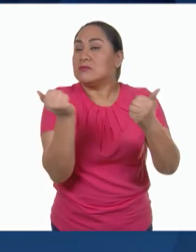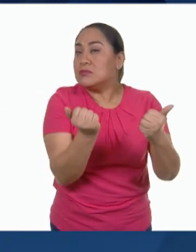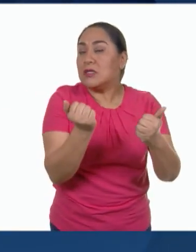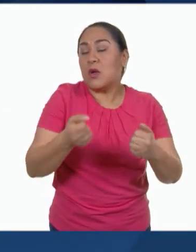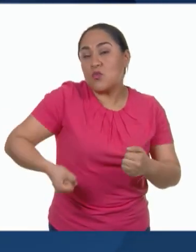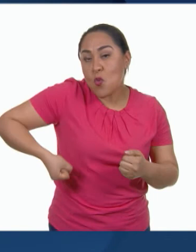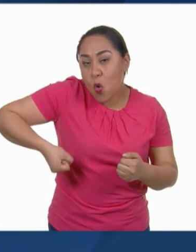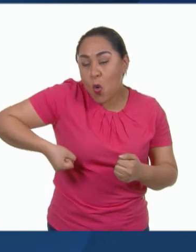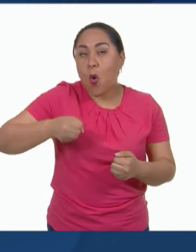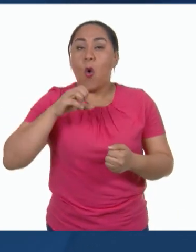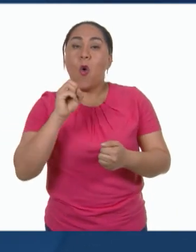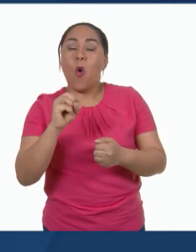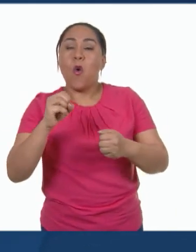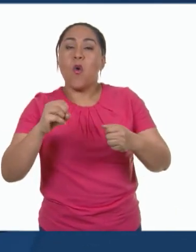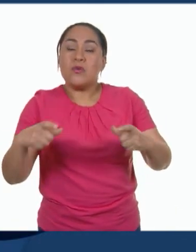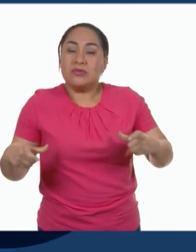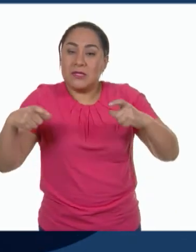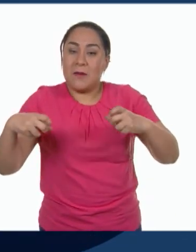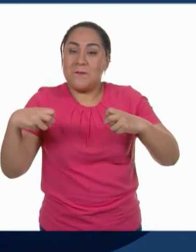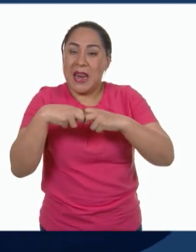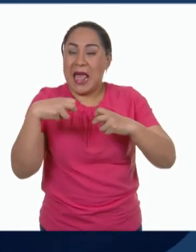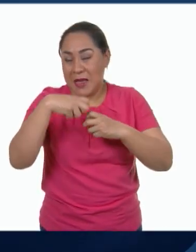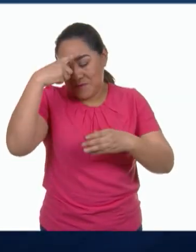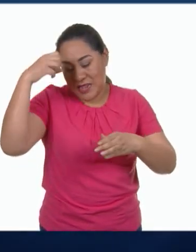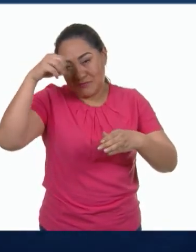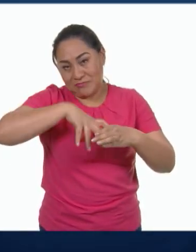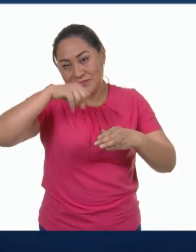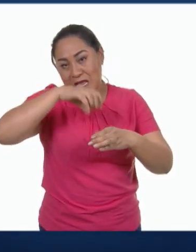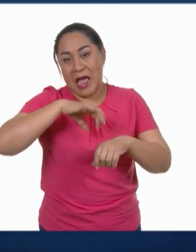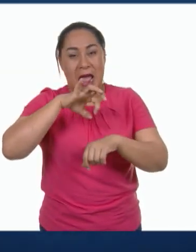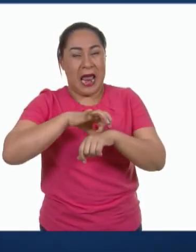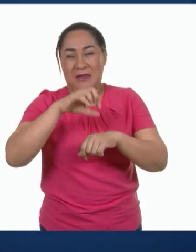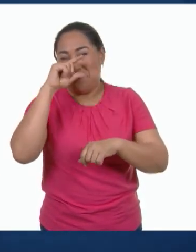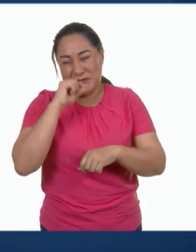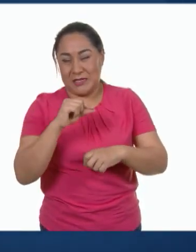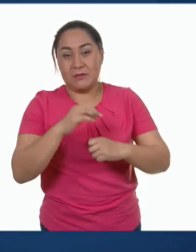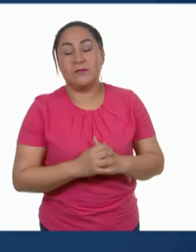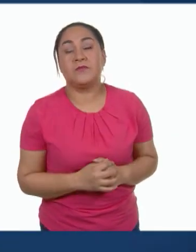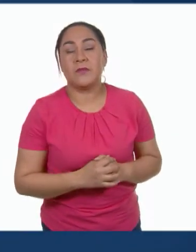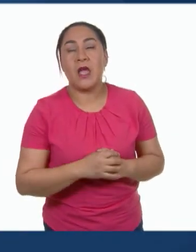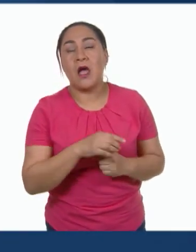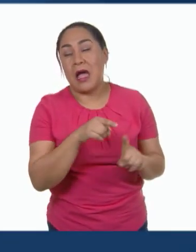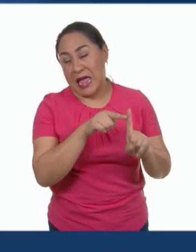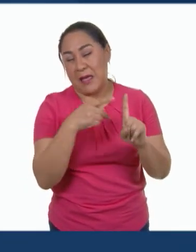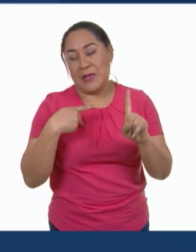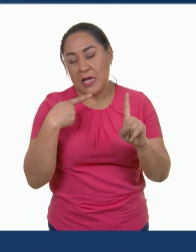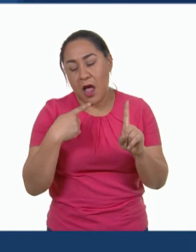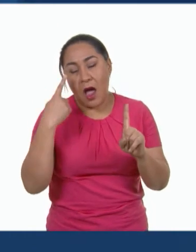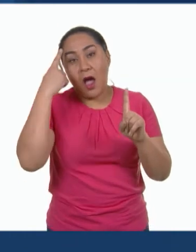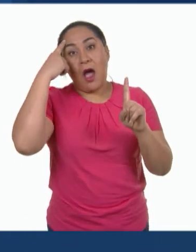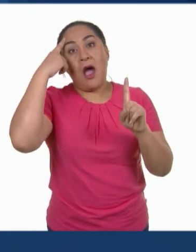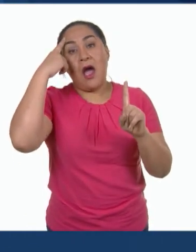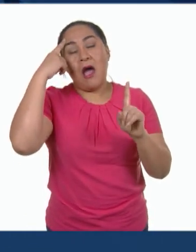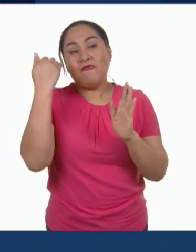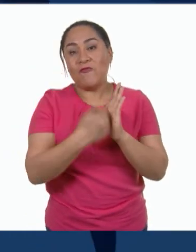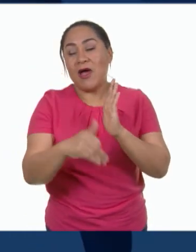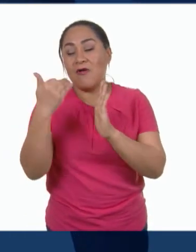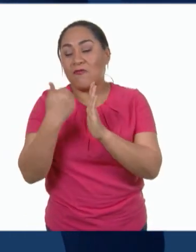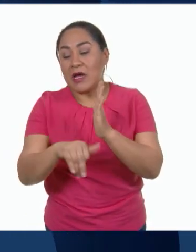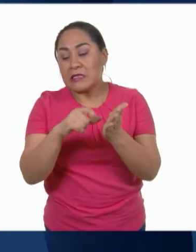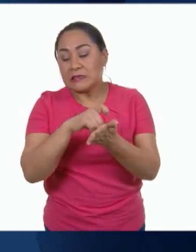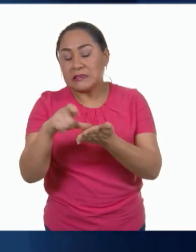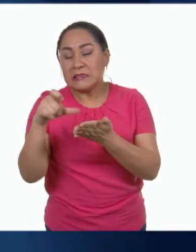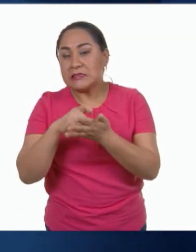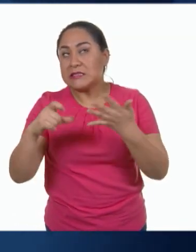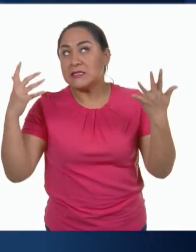tela y los recipientes que necesitaba para realizarlas. Cuando recordó que debía comprar algunas cosas ya era